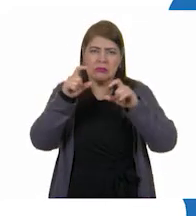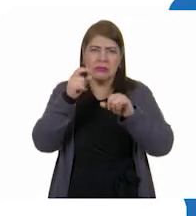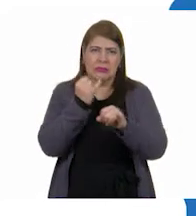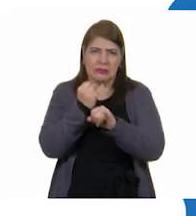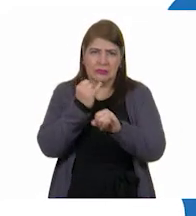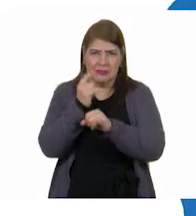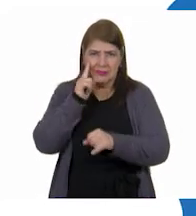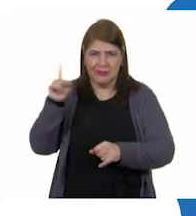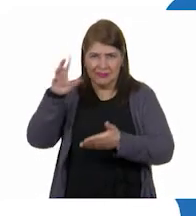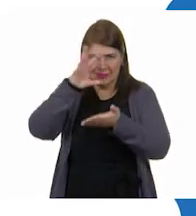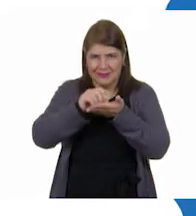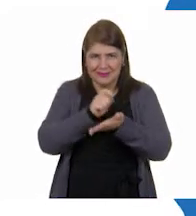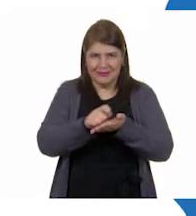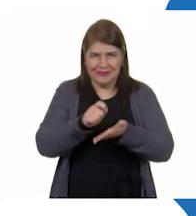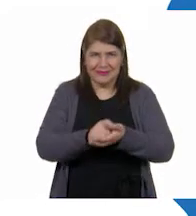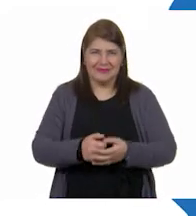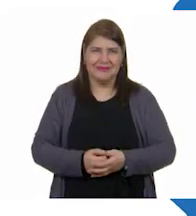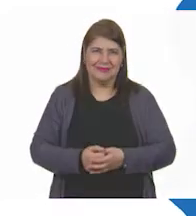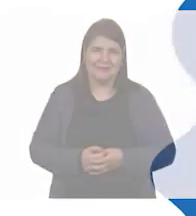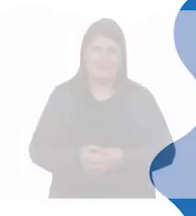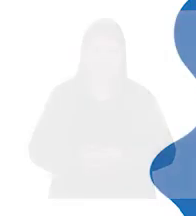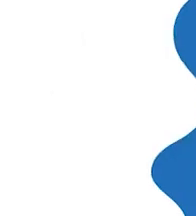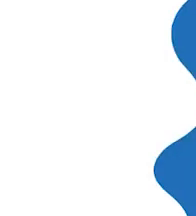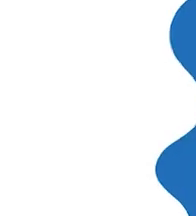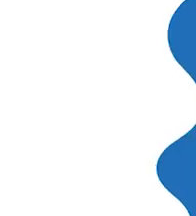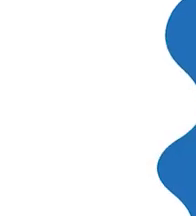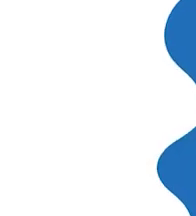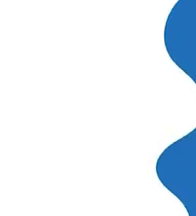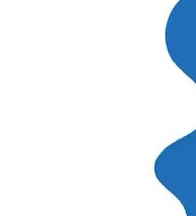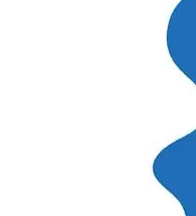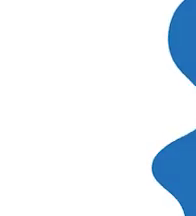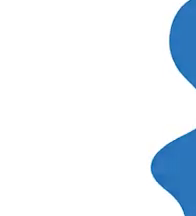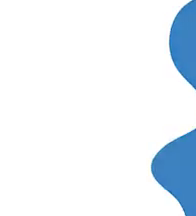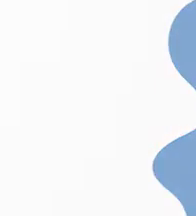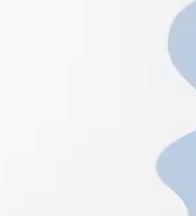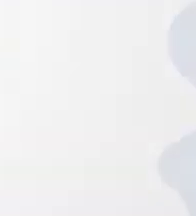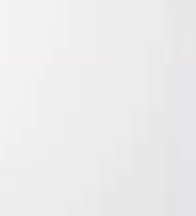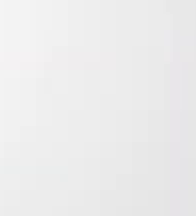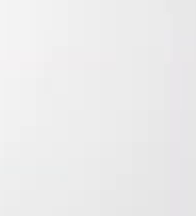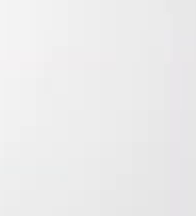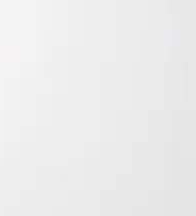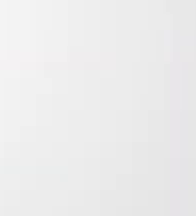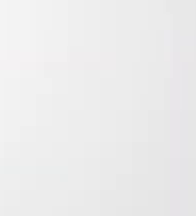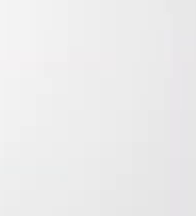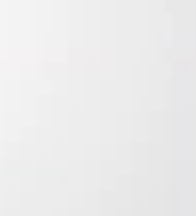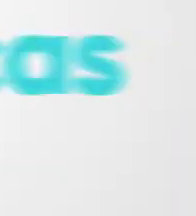aprendeencasa.cep.gov.mx.